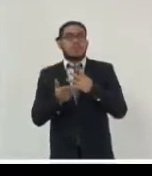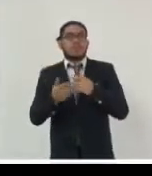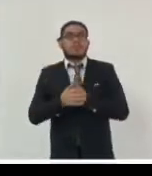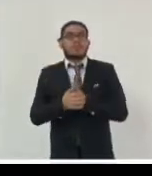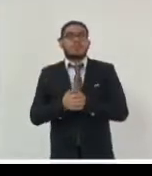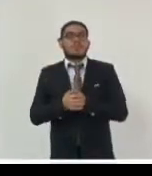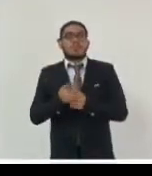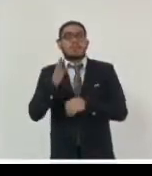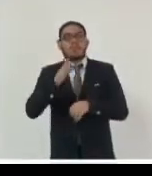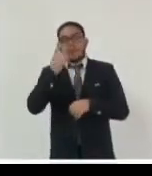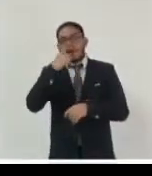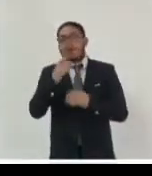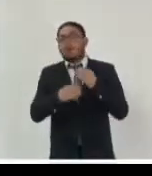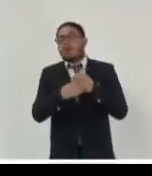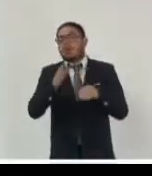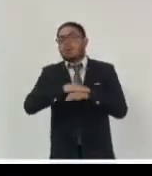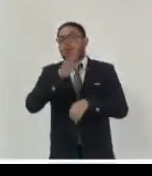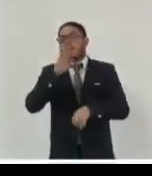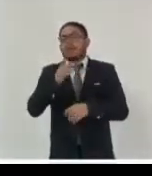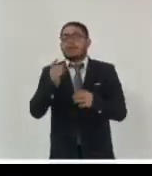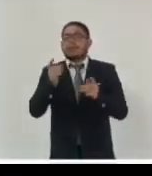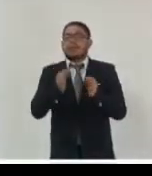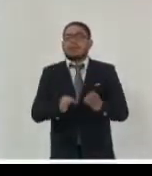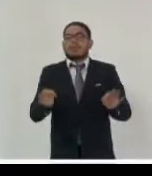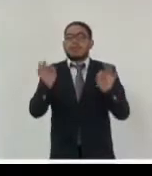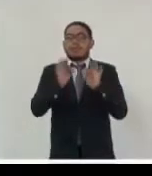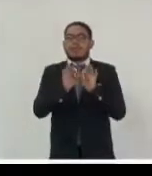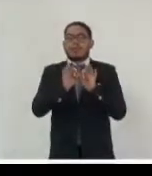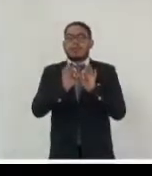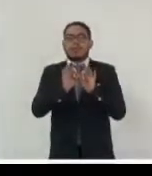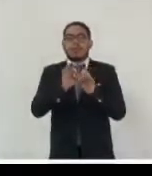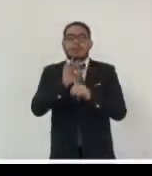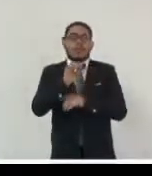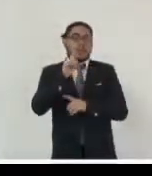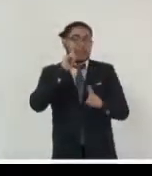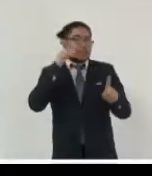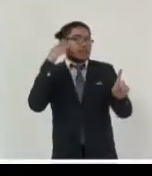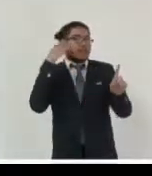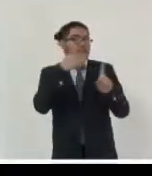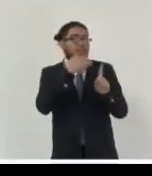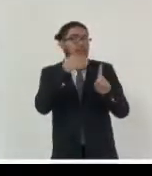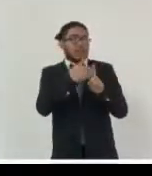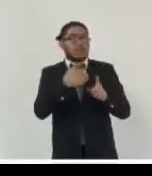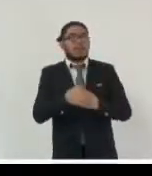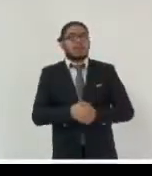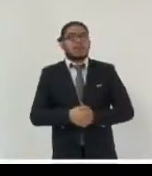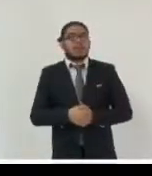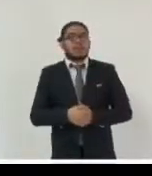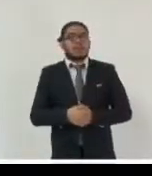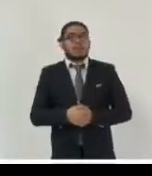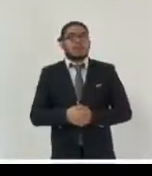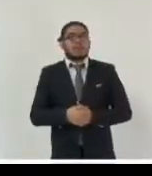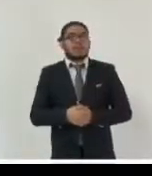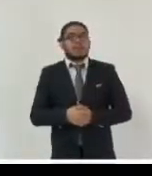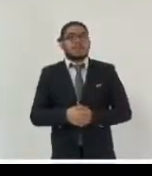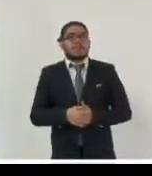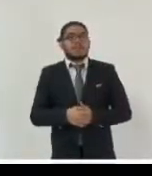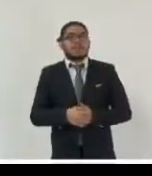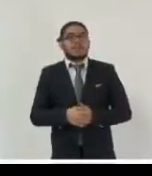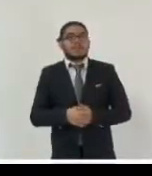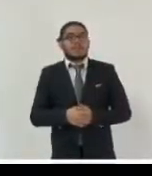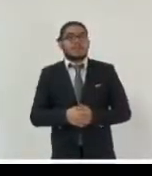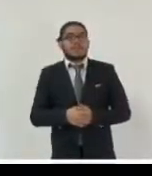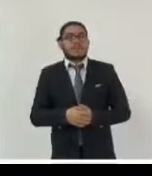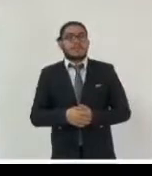perspectiva archivística está casi ausente sino ausente y eso bueno trae las complicaciones que puede